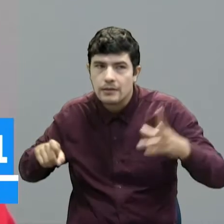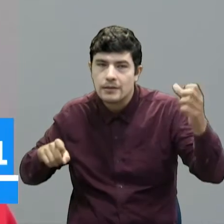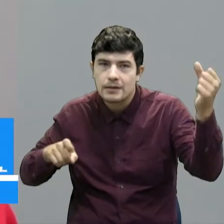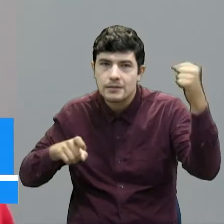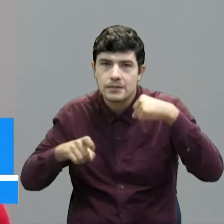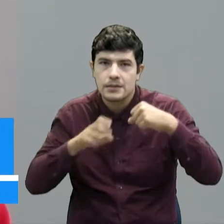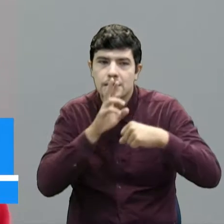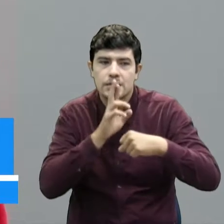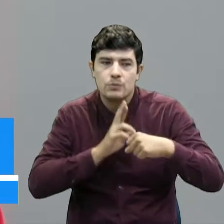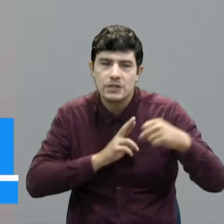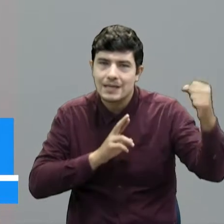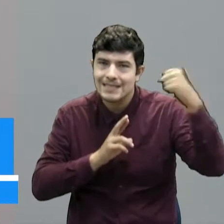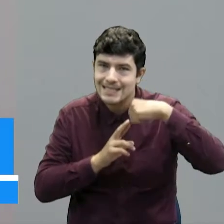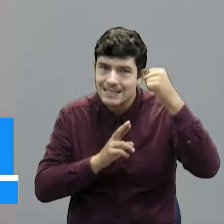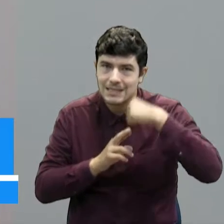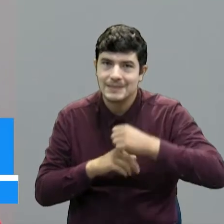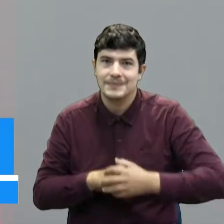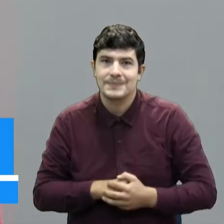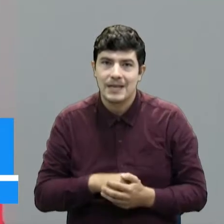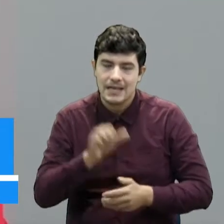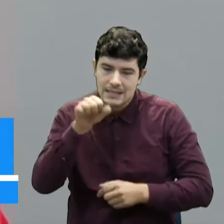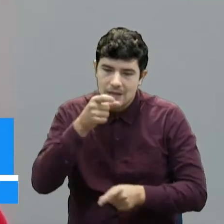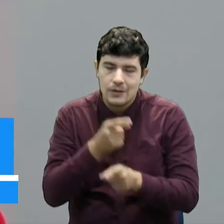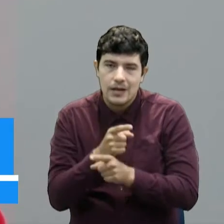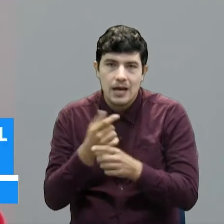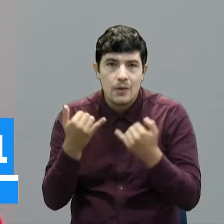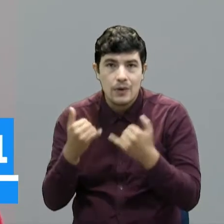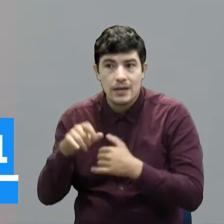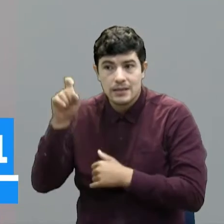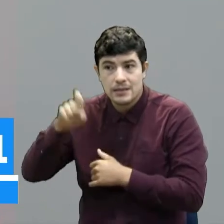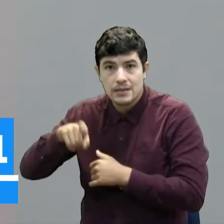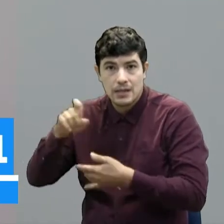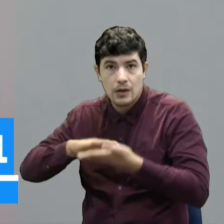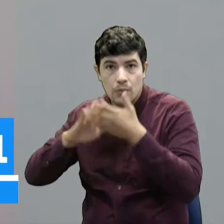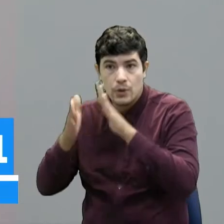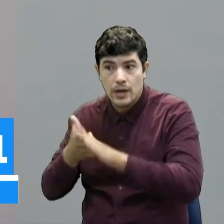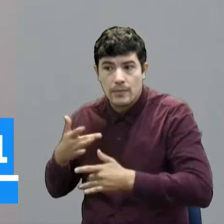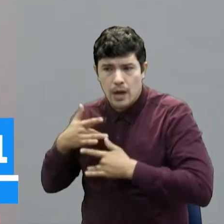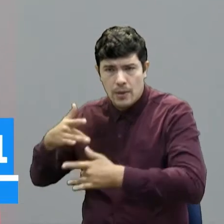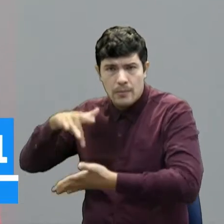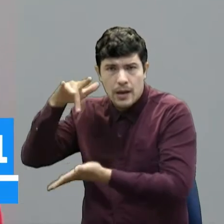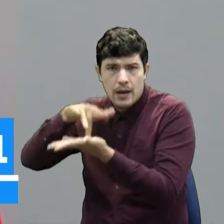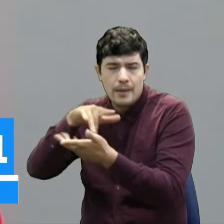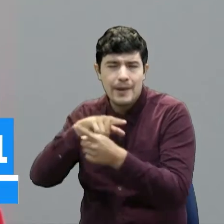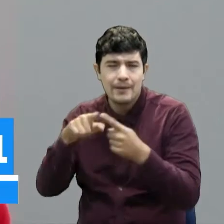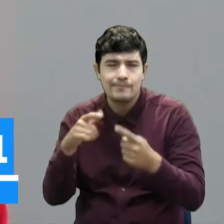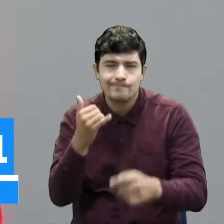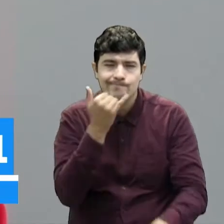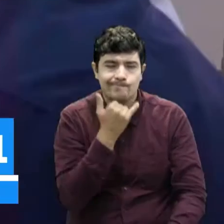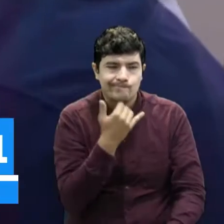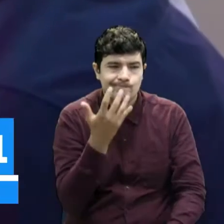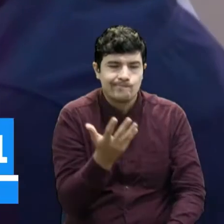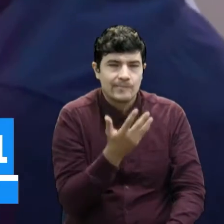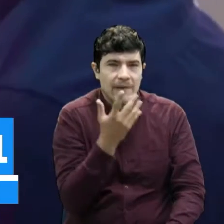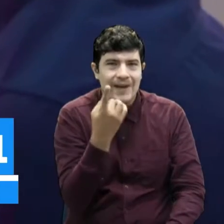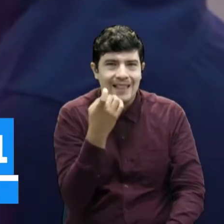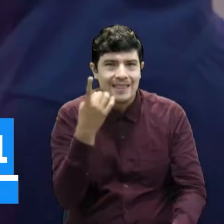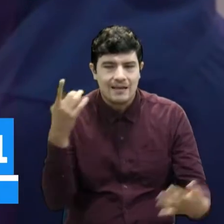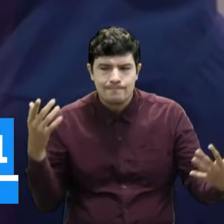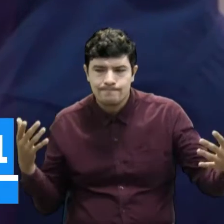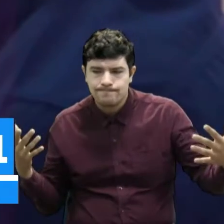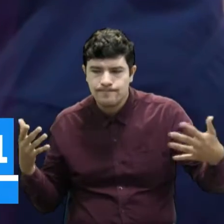y ha habido una voluntad siempre de las comunidades en participar, pero la falla ha sido que no se logra articular